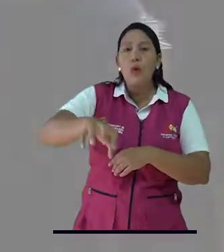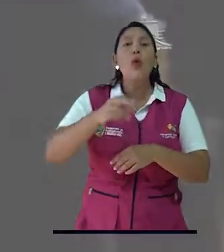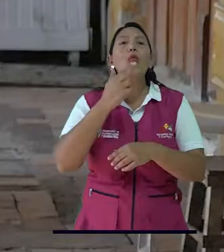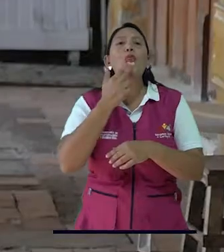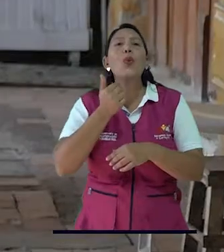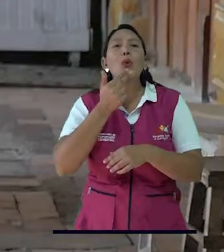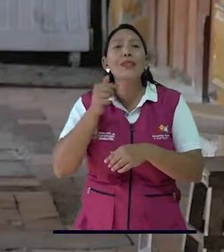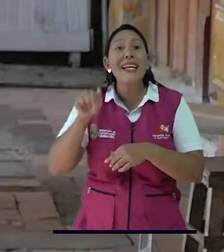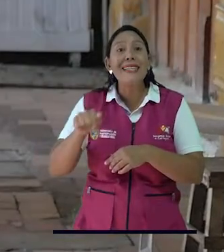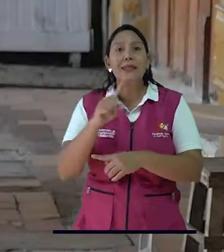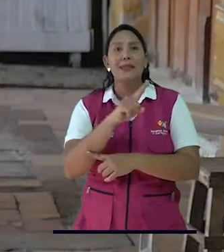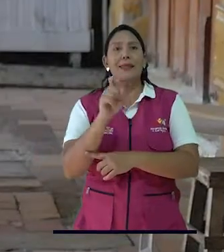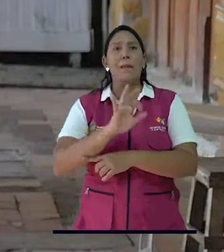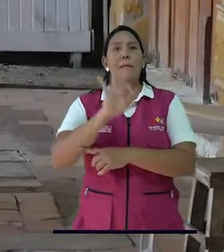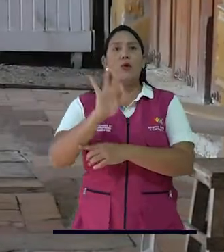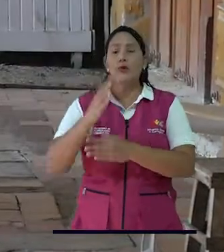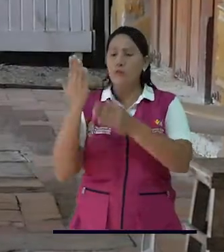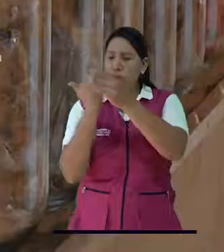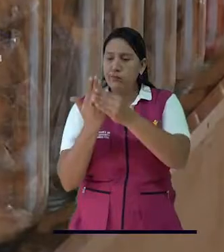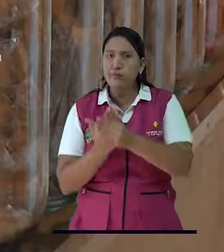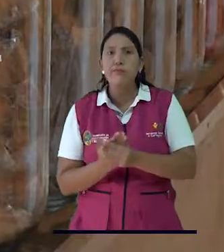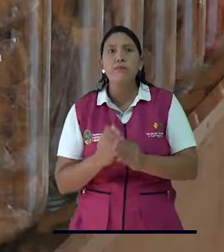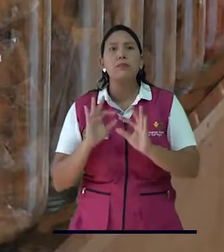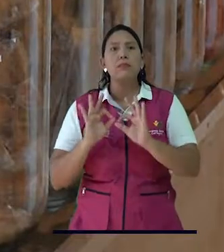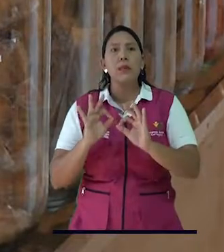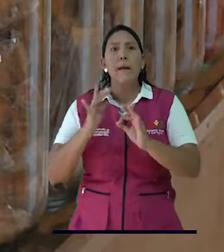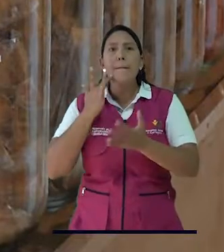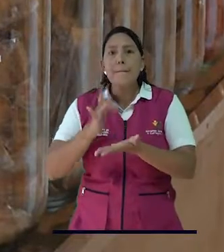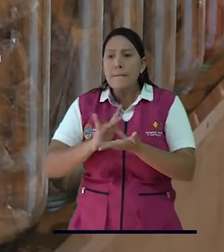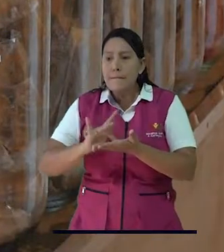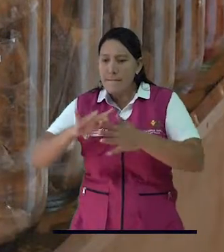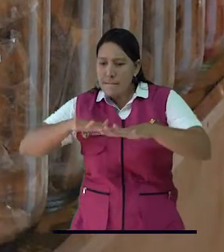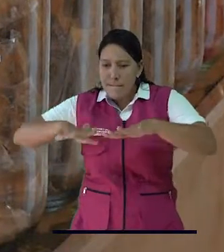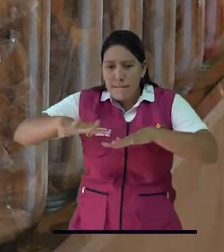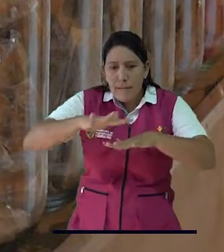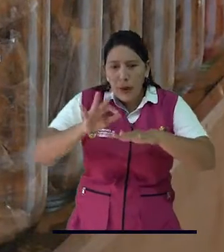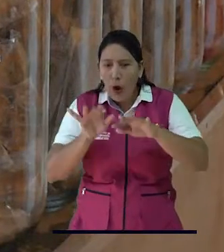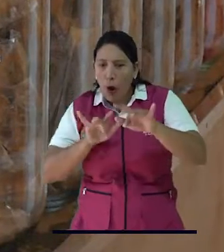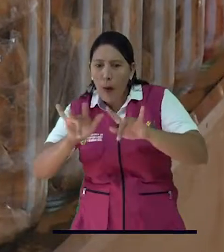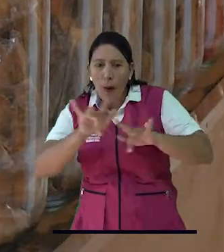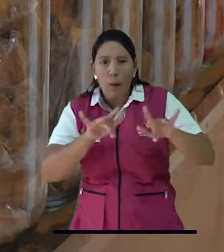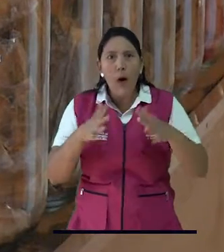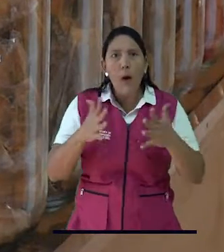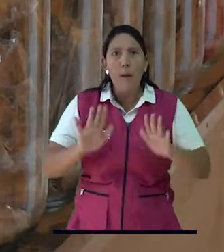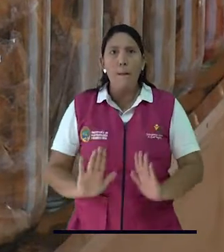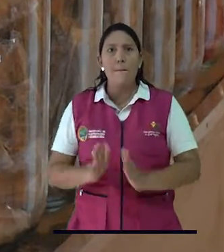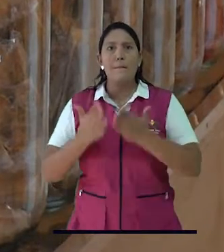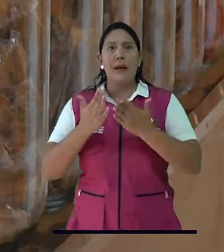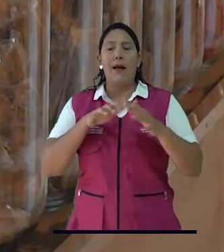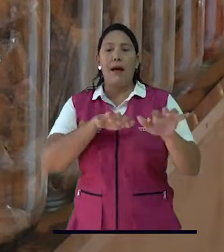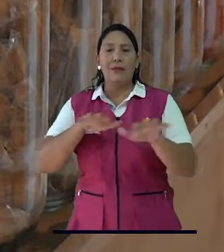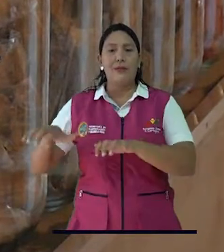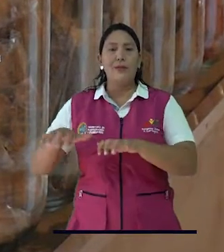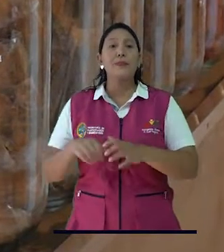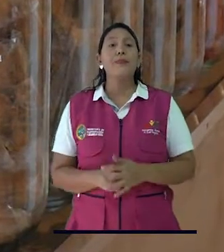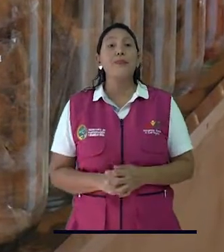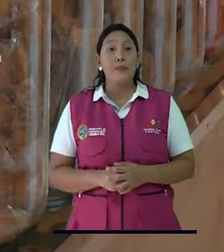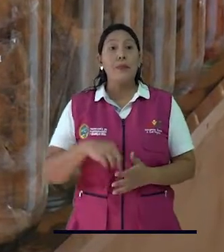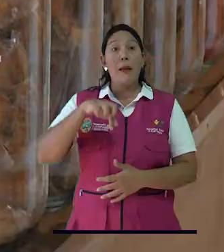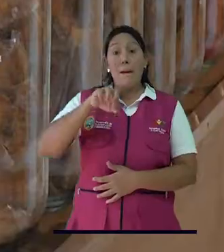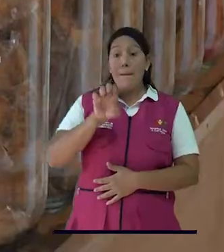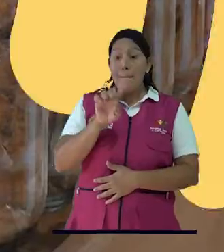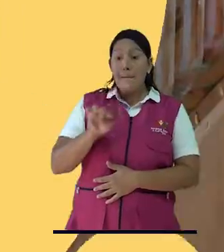logramos 100% del documento metodológico, mapeo de actores y plan de acción realizado.